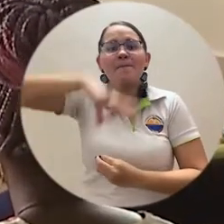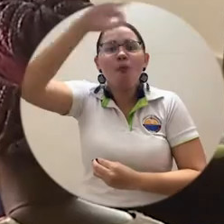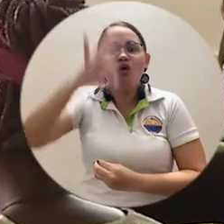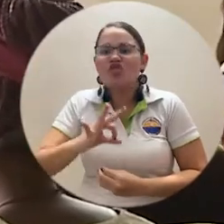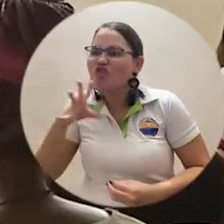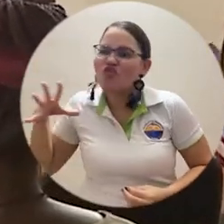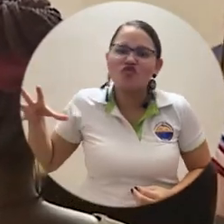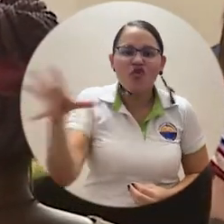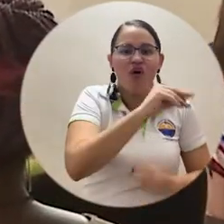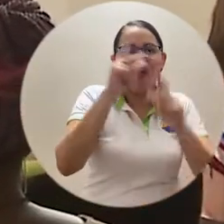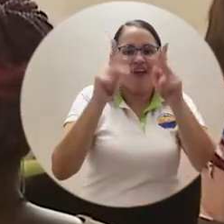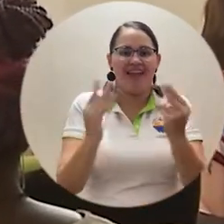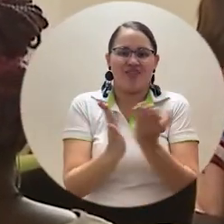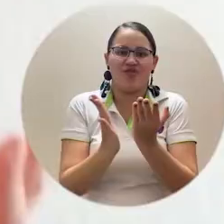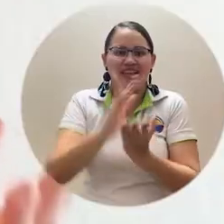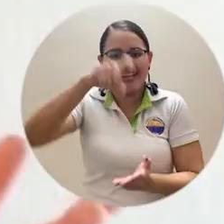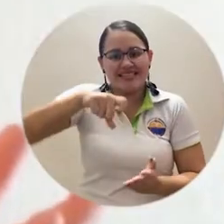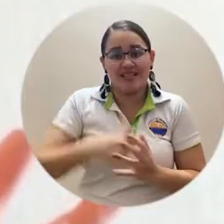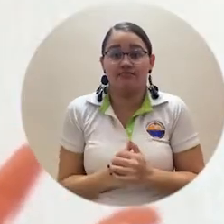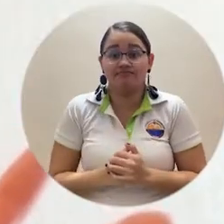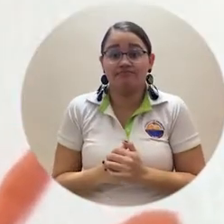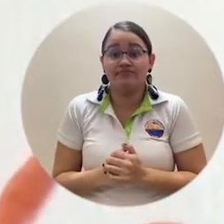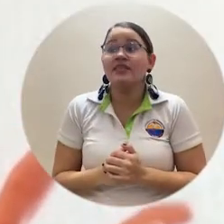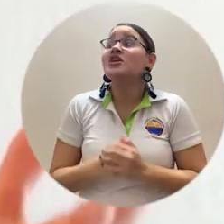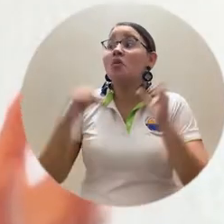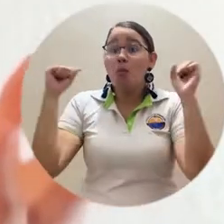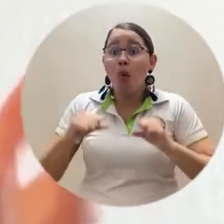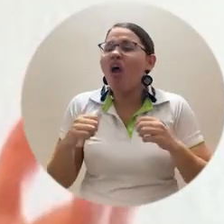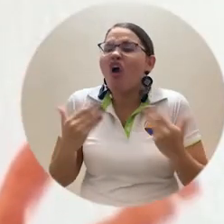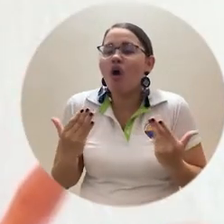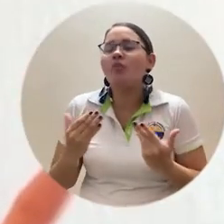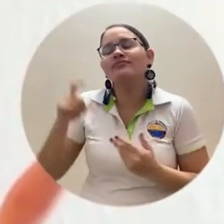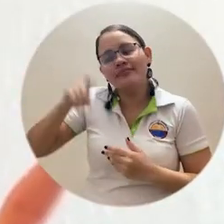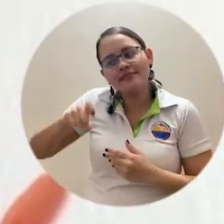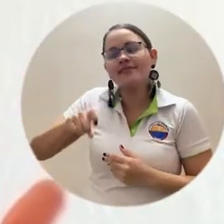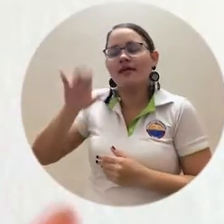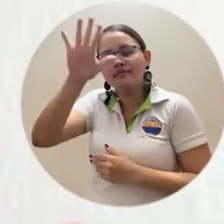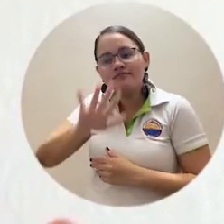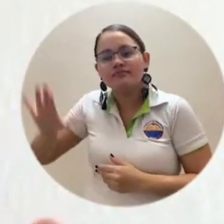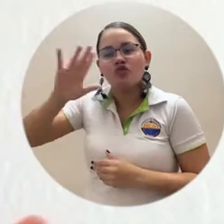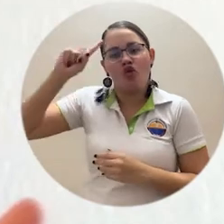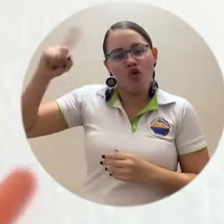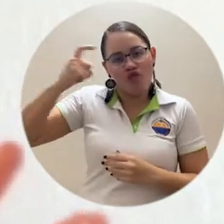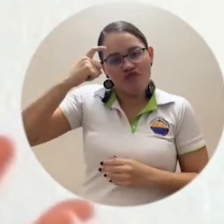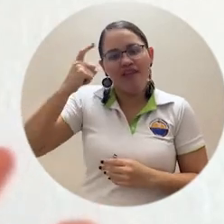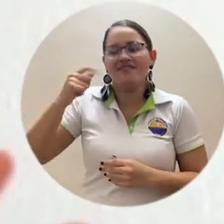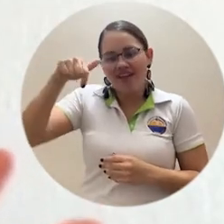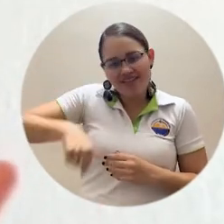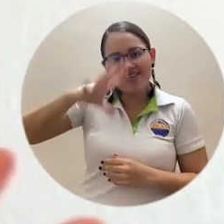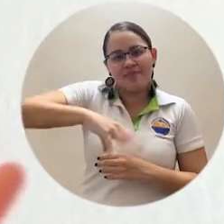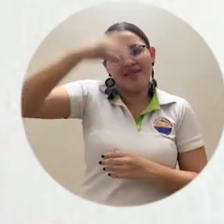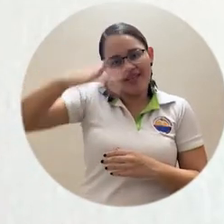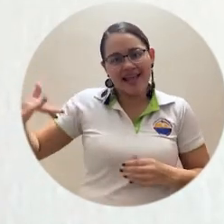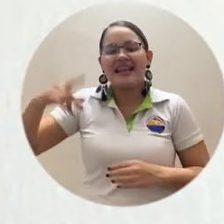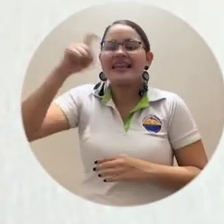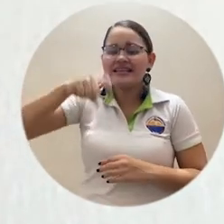posible si se destinan desde los gobiernos locales y desde el gobierno departamental los 3.000 y tantos millones de pesos que